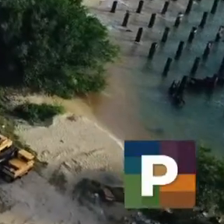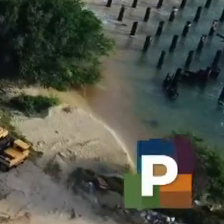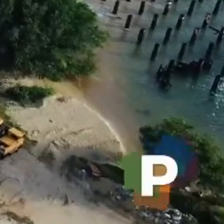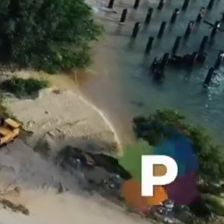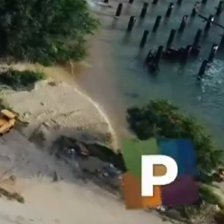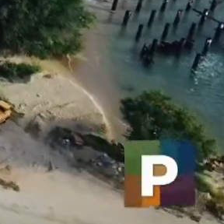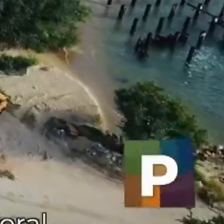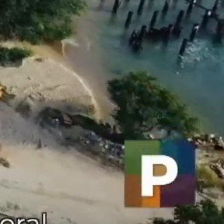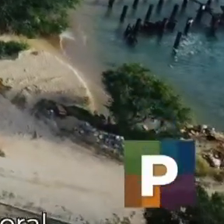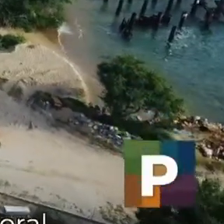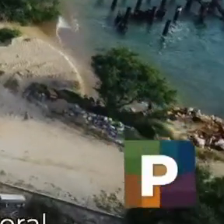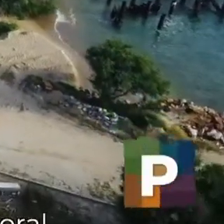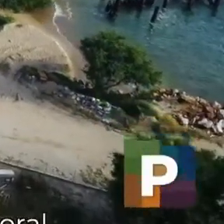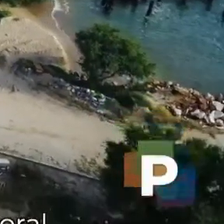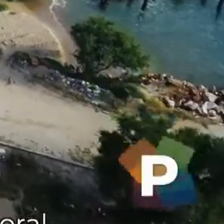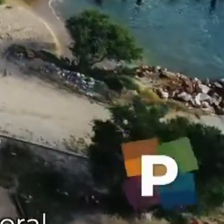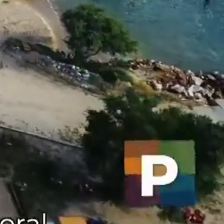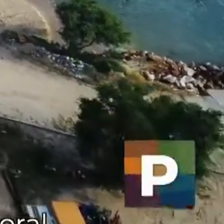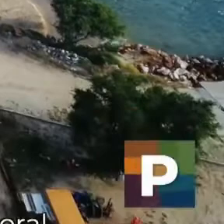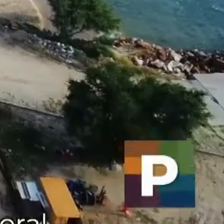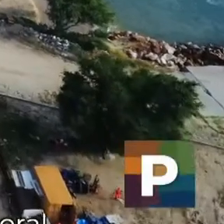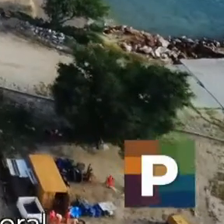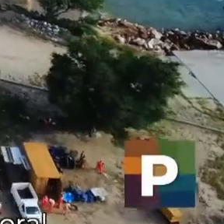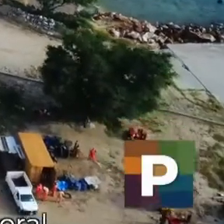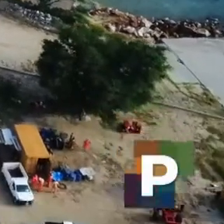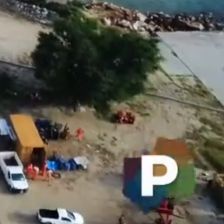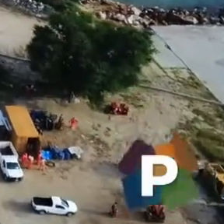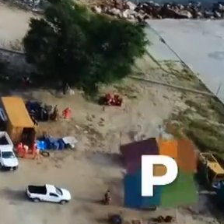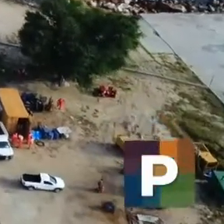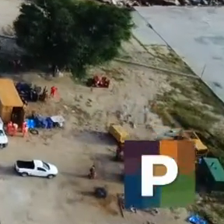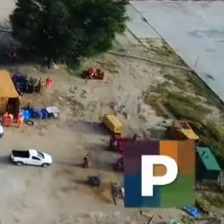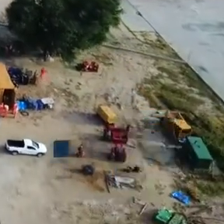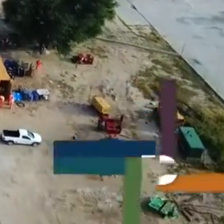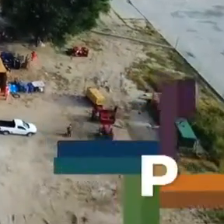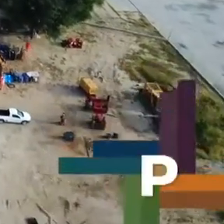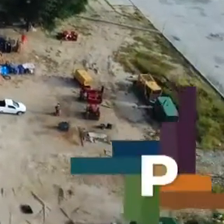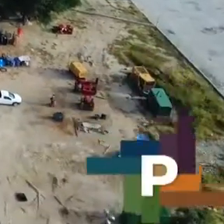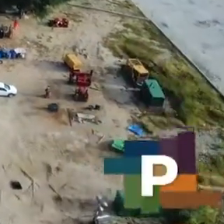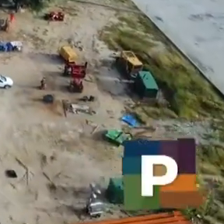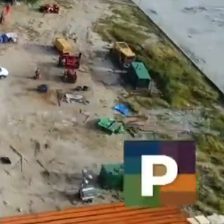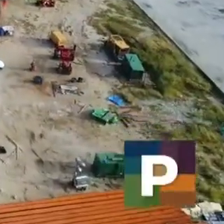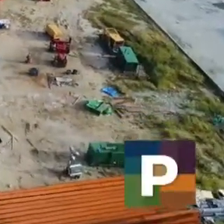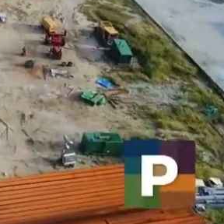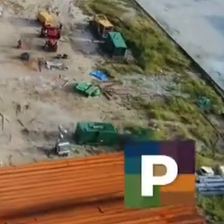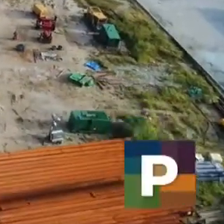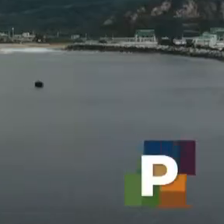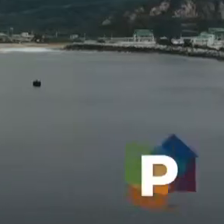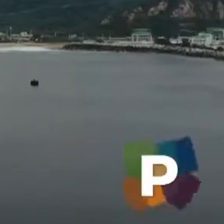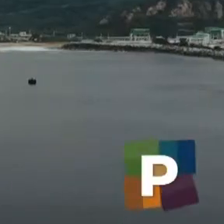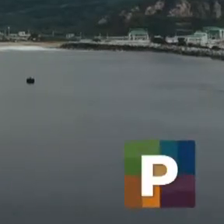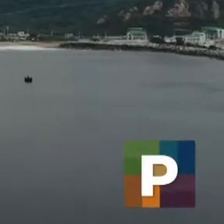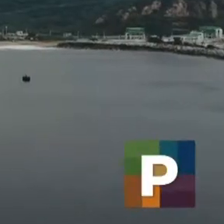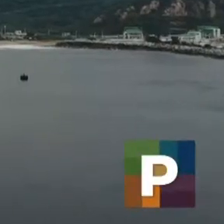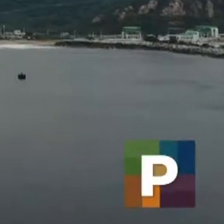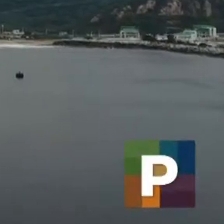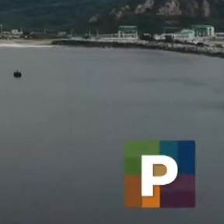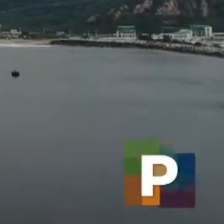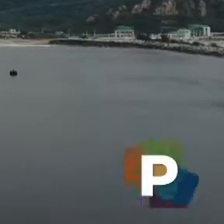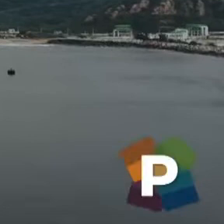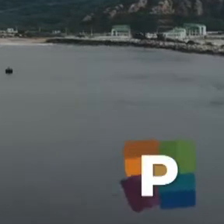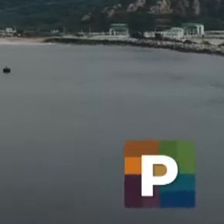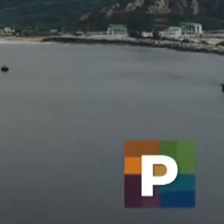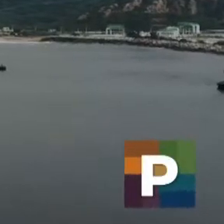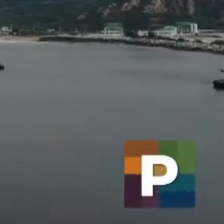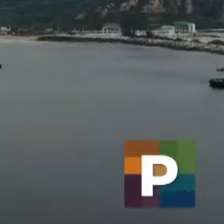Para ello, se realiza la construcción del Muelle Temporal de Barcazas para Embarques de Piedra, que permitirá colocar